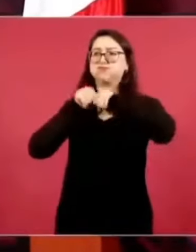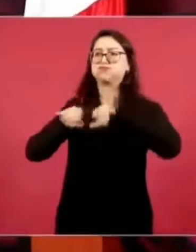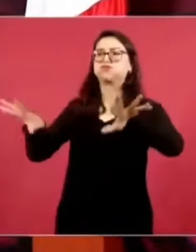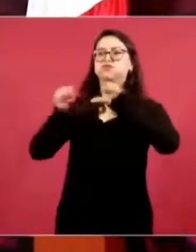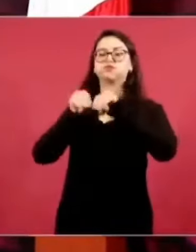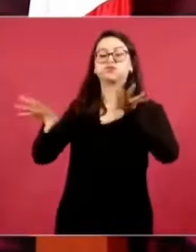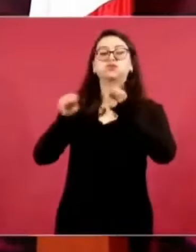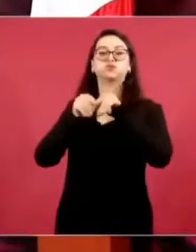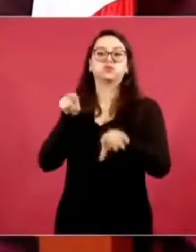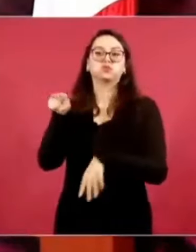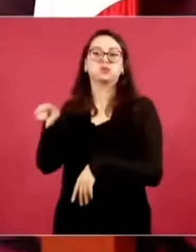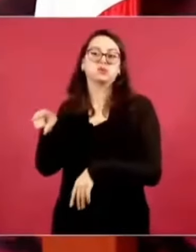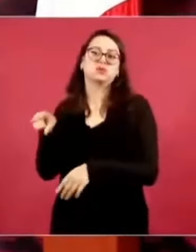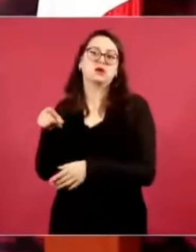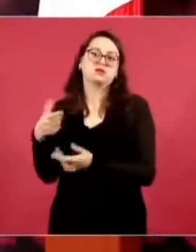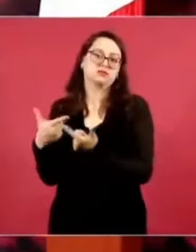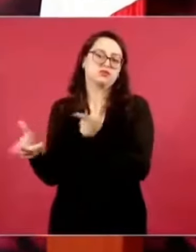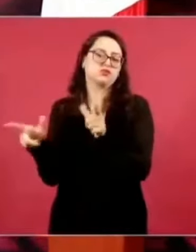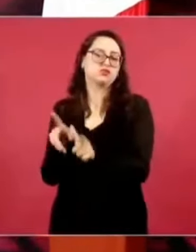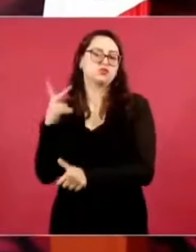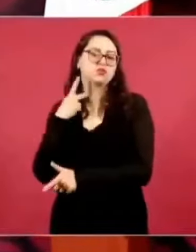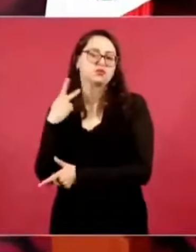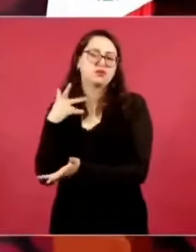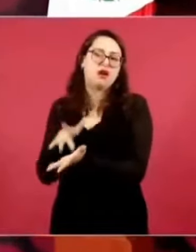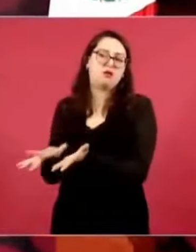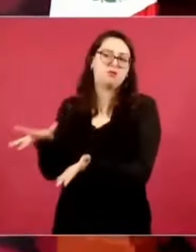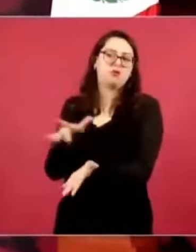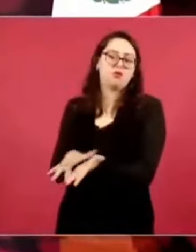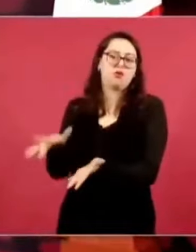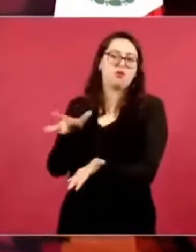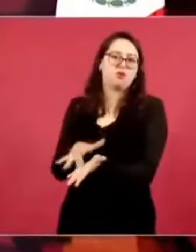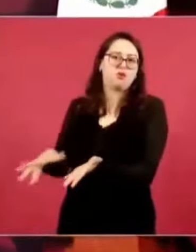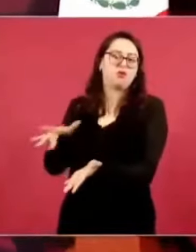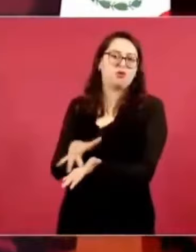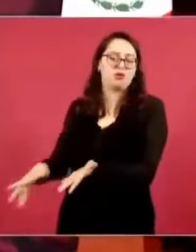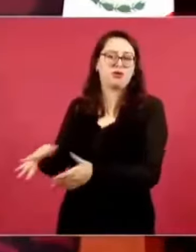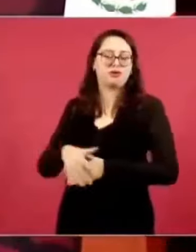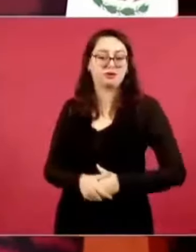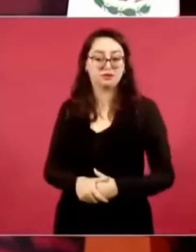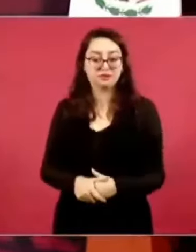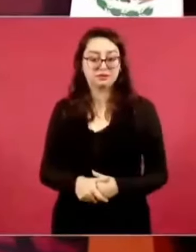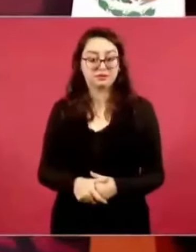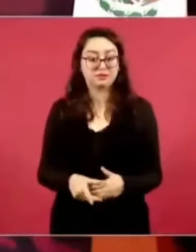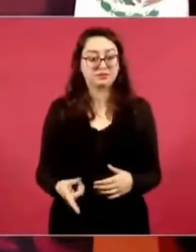están enojados y quieren